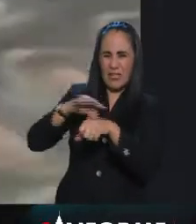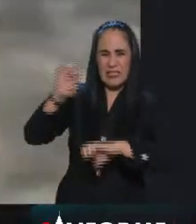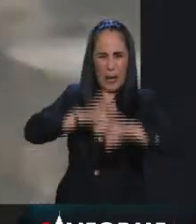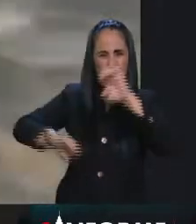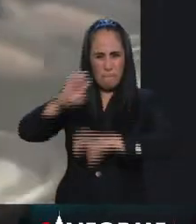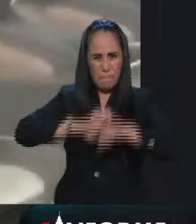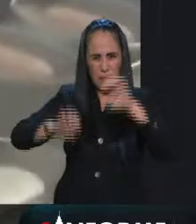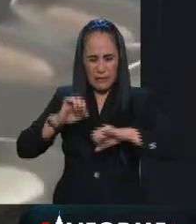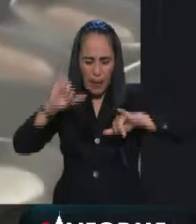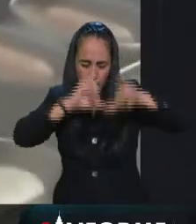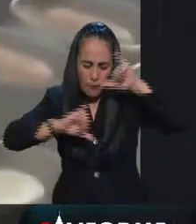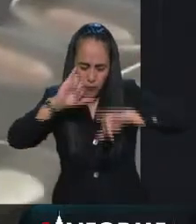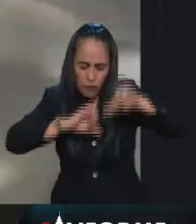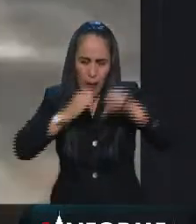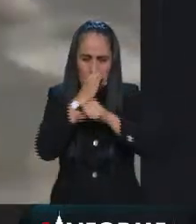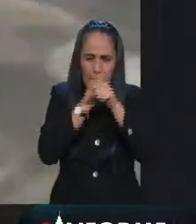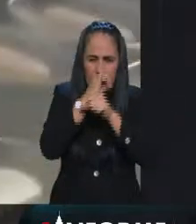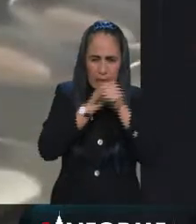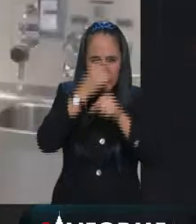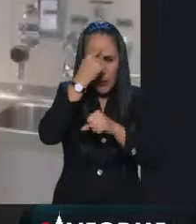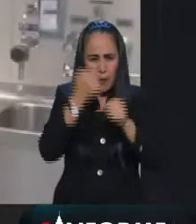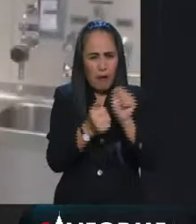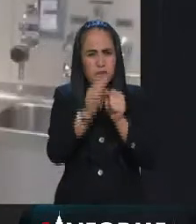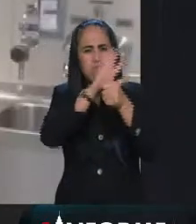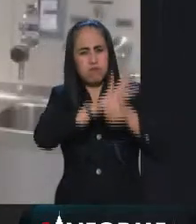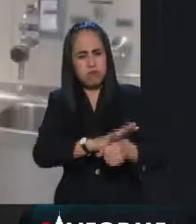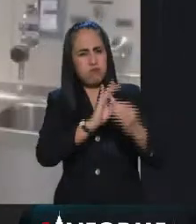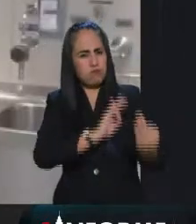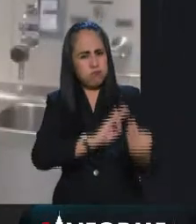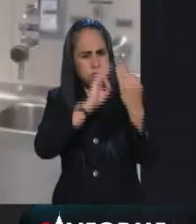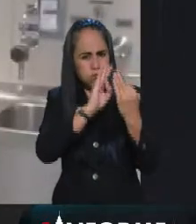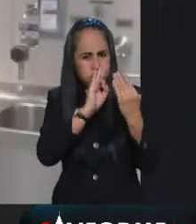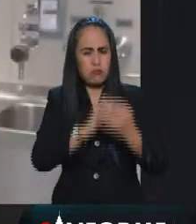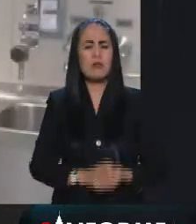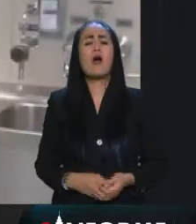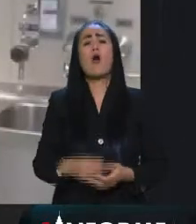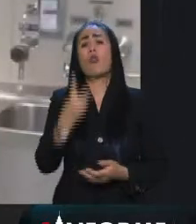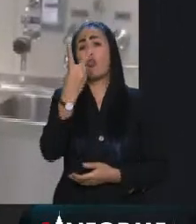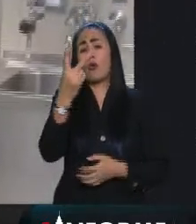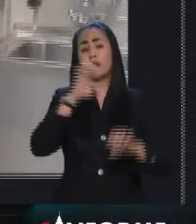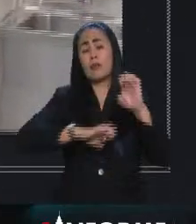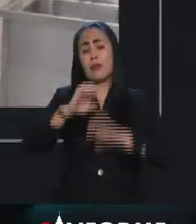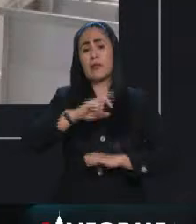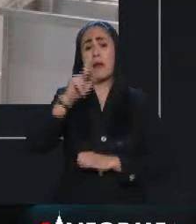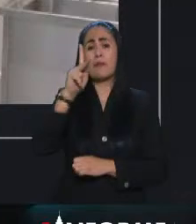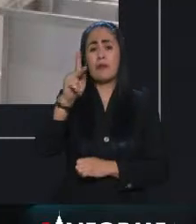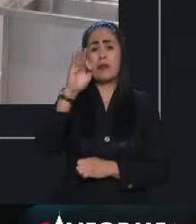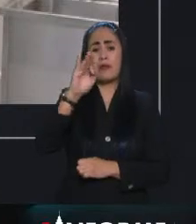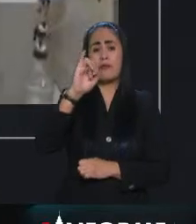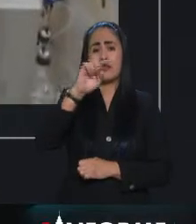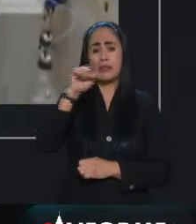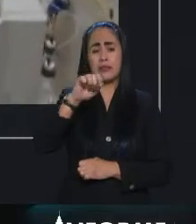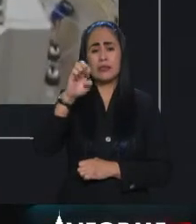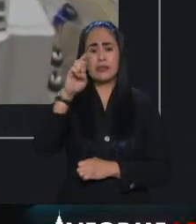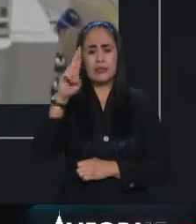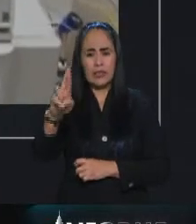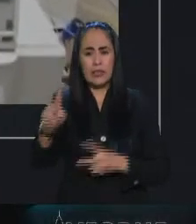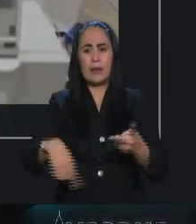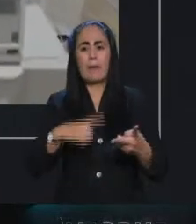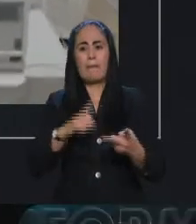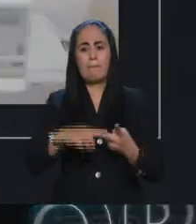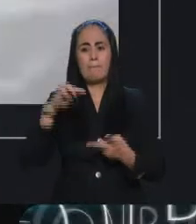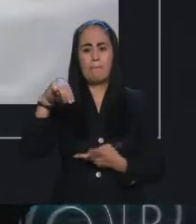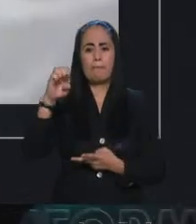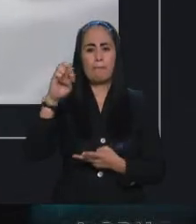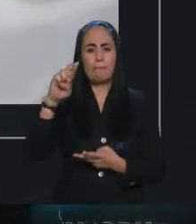medicamentos que hagan frente al COVID. Dos de las grandes empresas que han realizado lo propio son Pfizer y Merck, cuyos insumos podrán ser